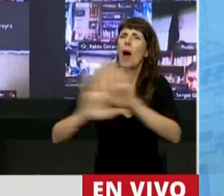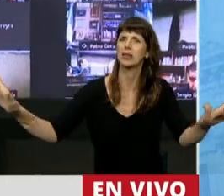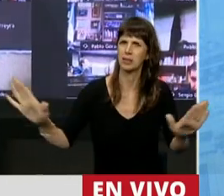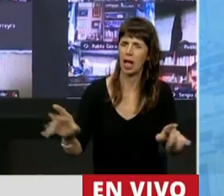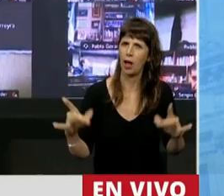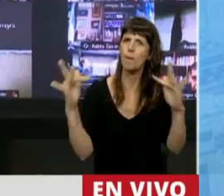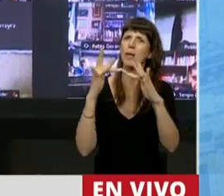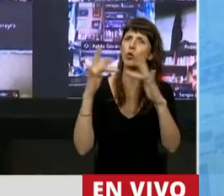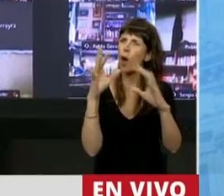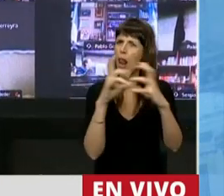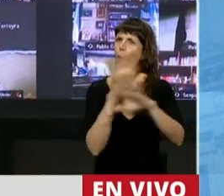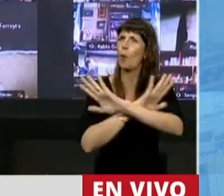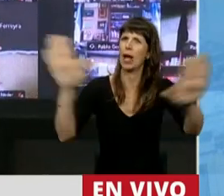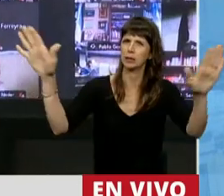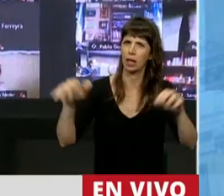presidente.